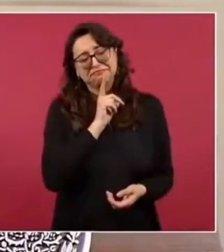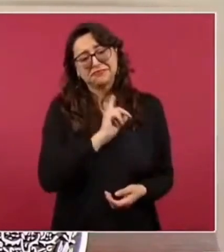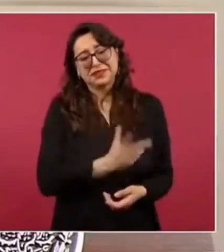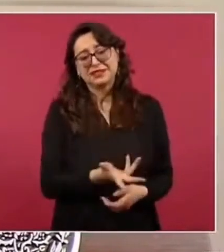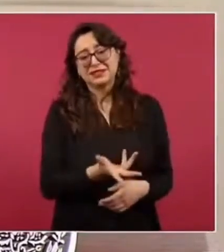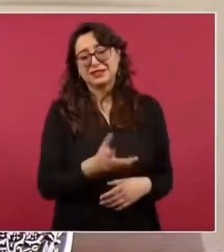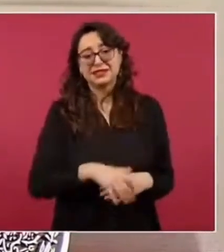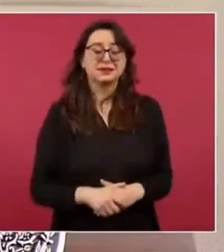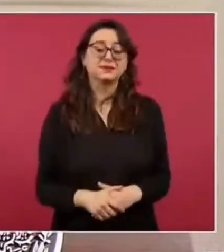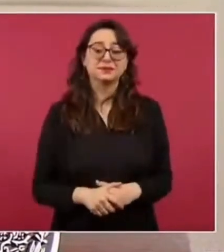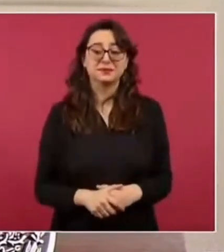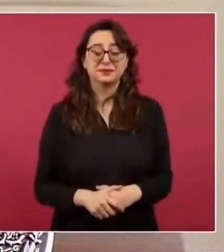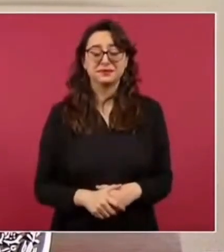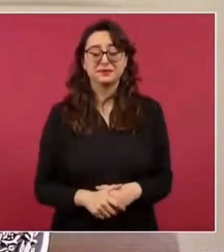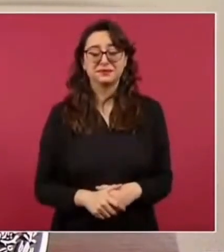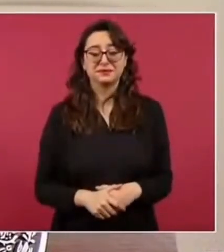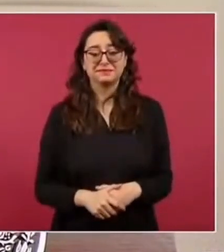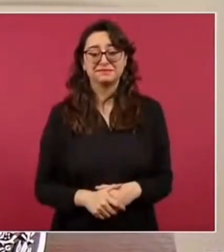No es cierto.